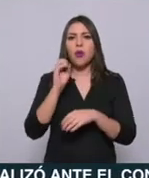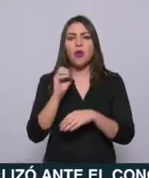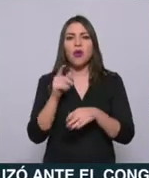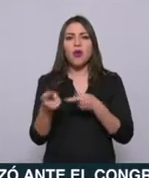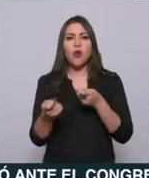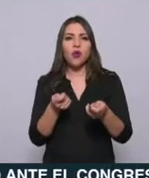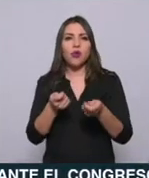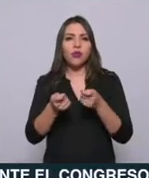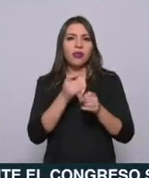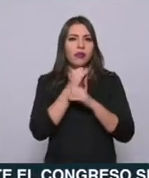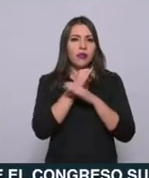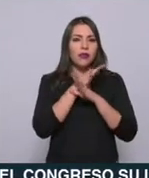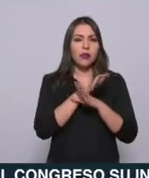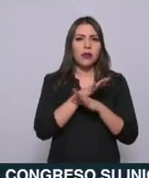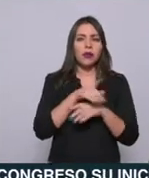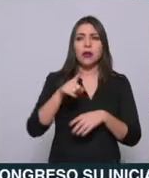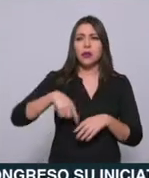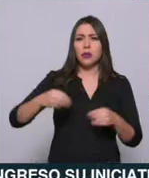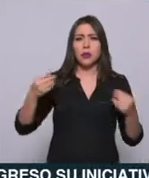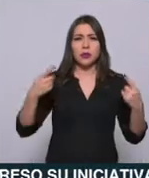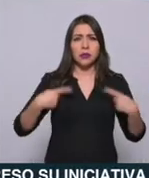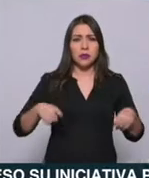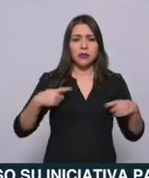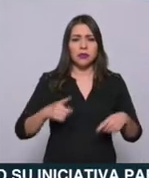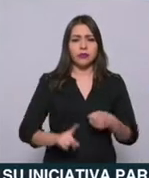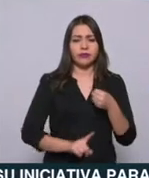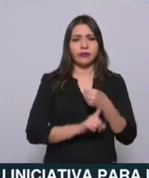que afectan las vidas de millones de personas